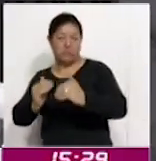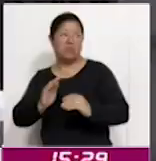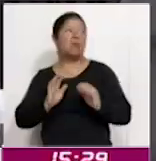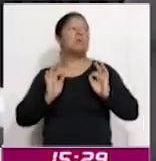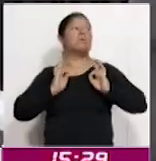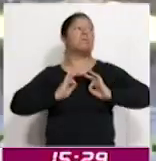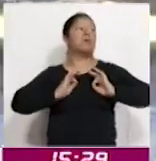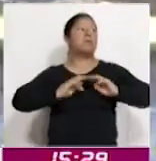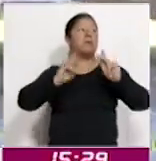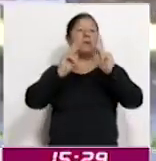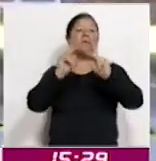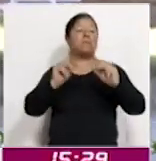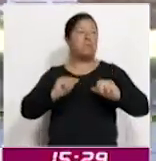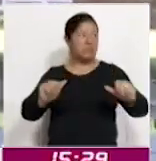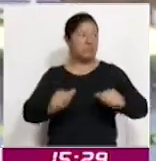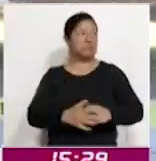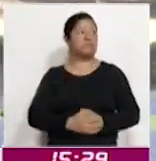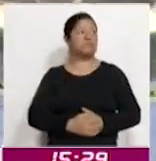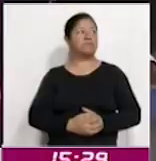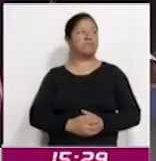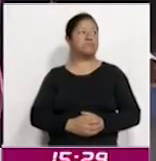pacífica y ordenada.